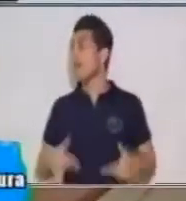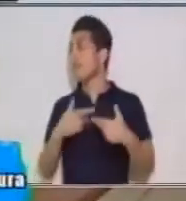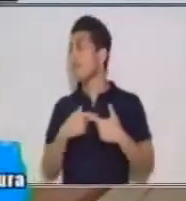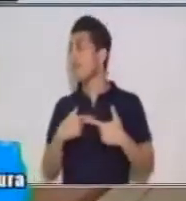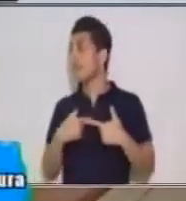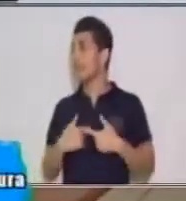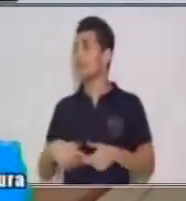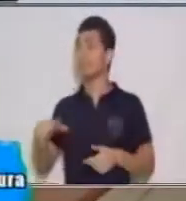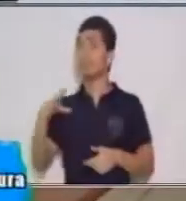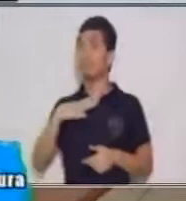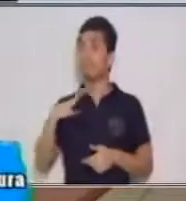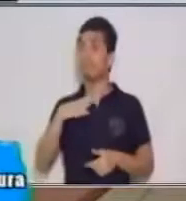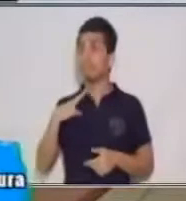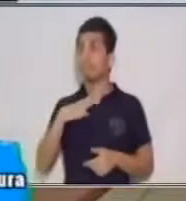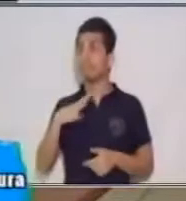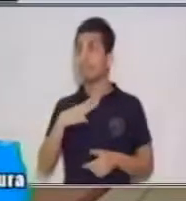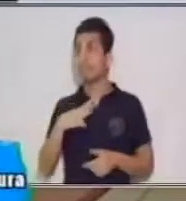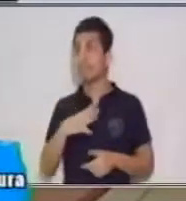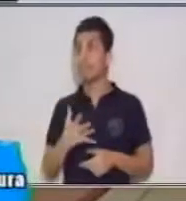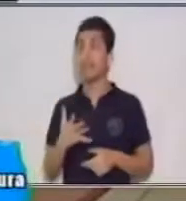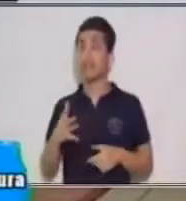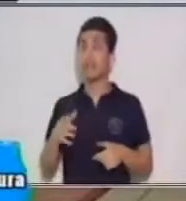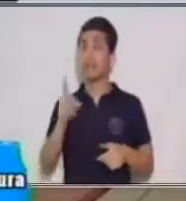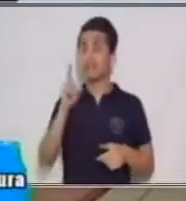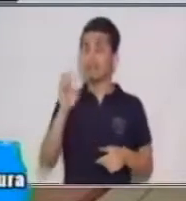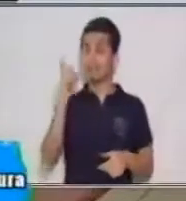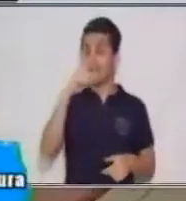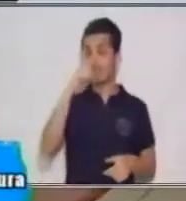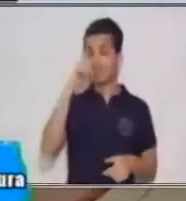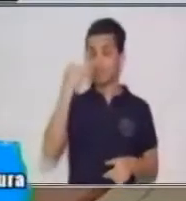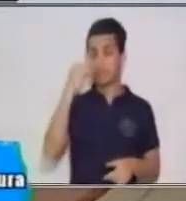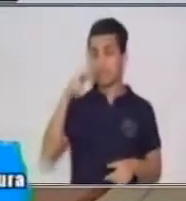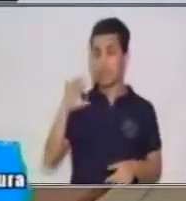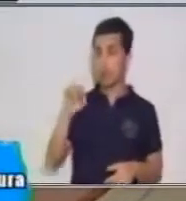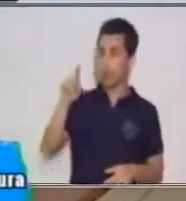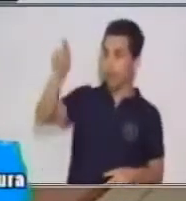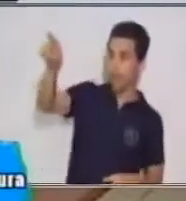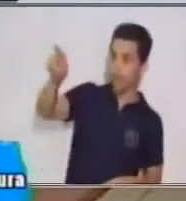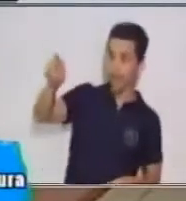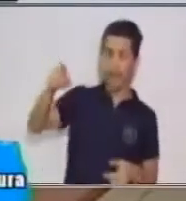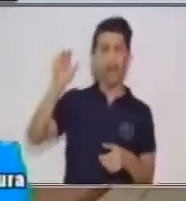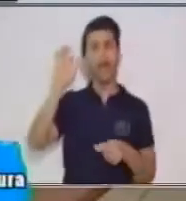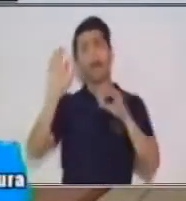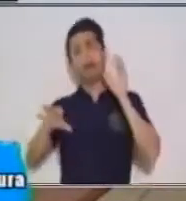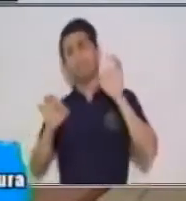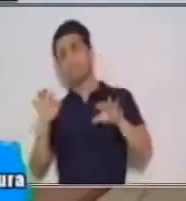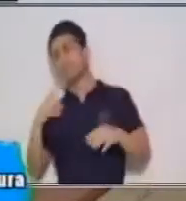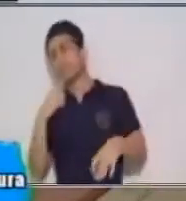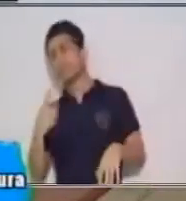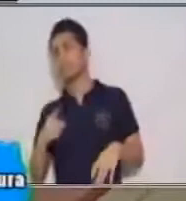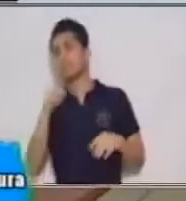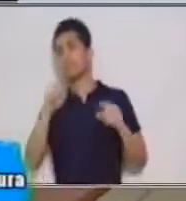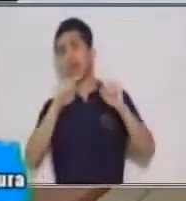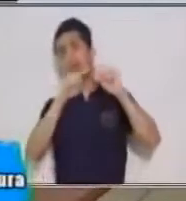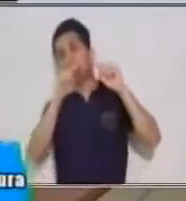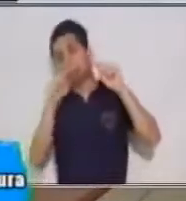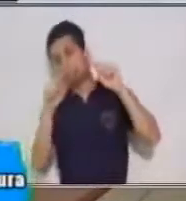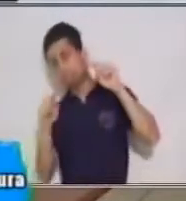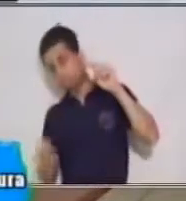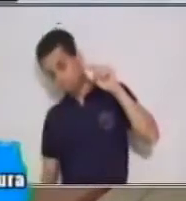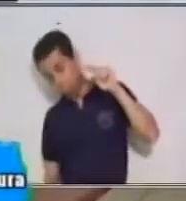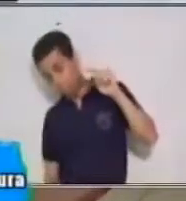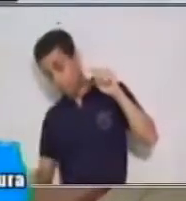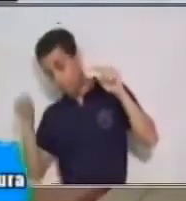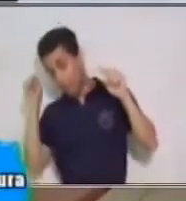destino son sabios. Te llevan hasta donde ir. Algunas veces parece que vas hacia abajo, pero es ahí